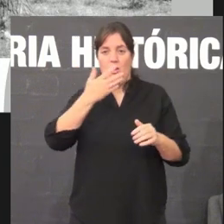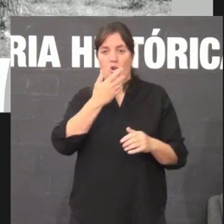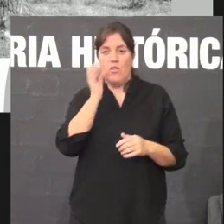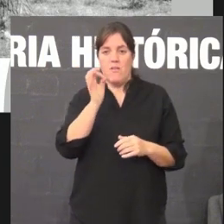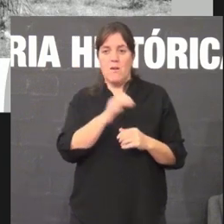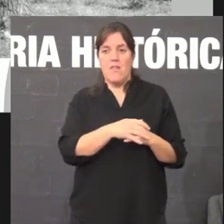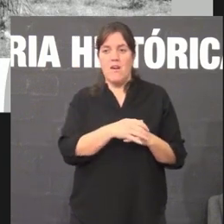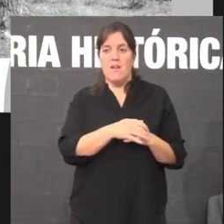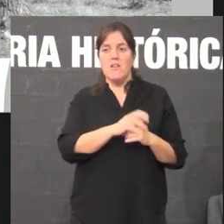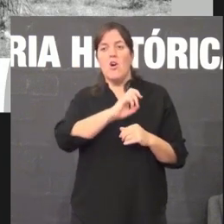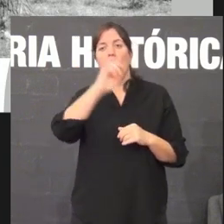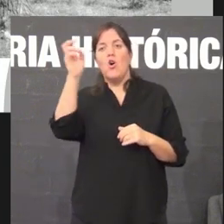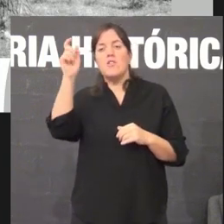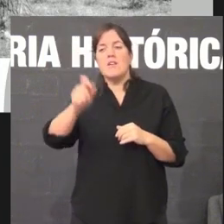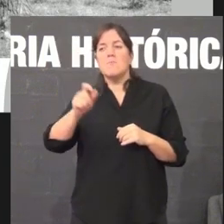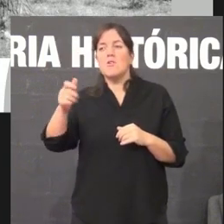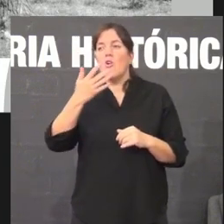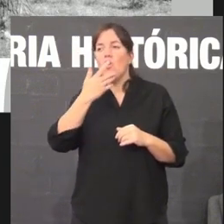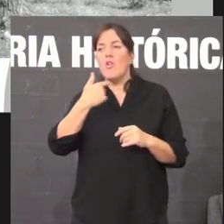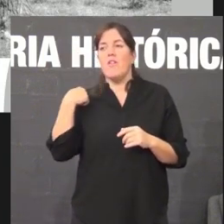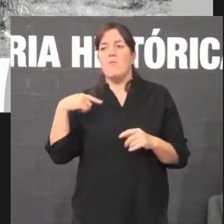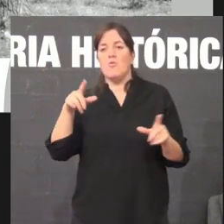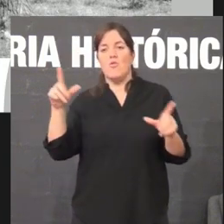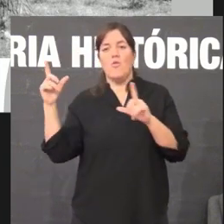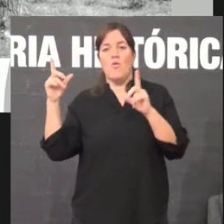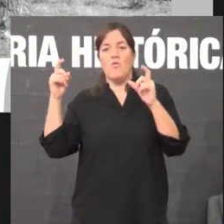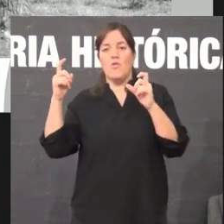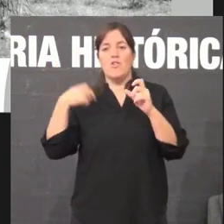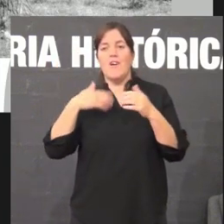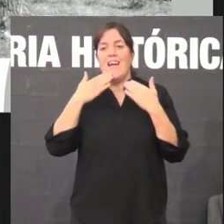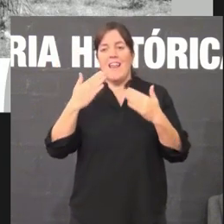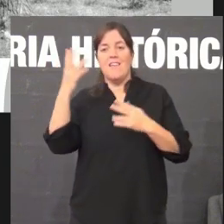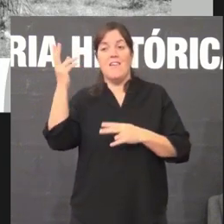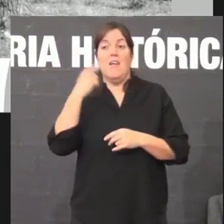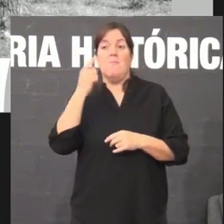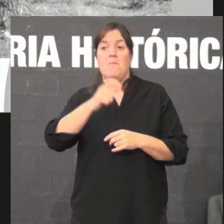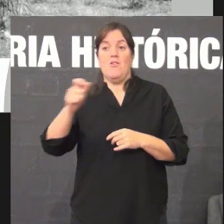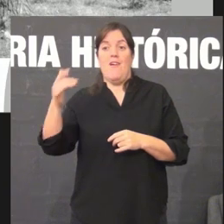senón que outras persoas coñecemos esta foto grazas a persoas que estades aquí.